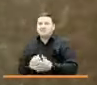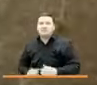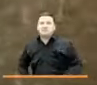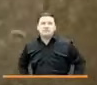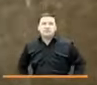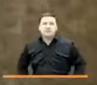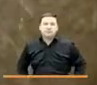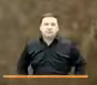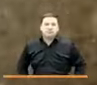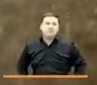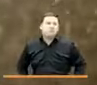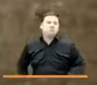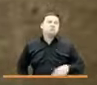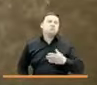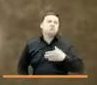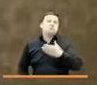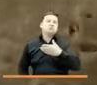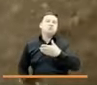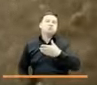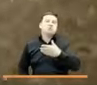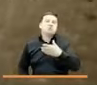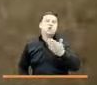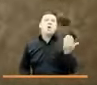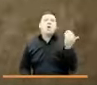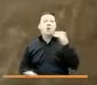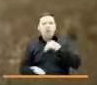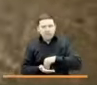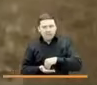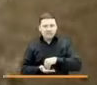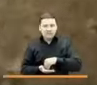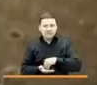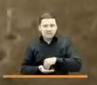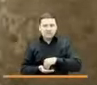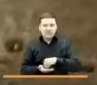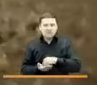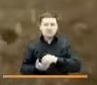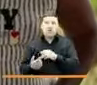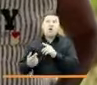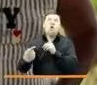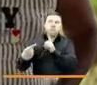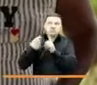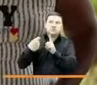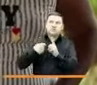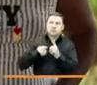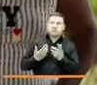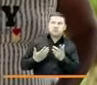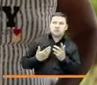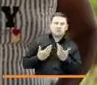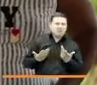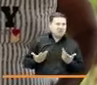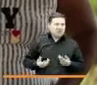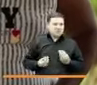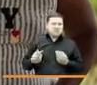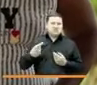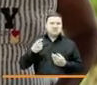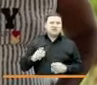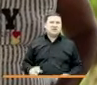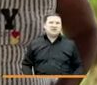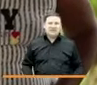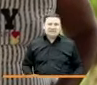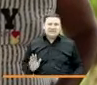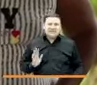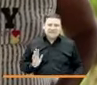a los pocos tiempos los volvimos a reguar otra vez pero esa gente nos amenazaron que no hubiéramos nada porque esa era cosa muy